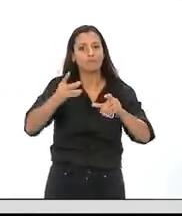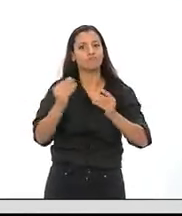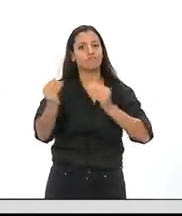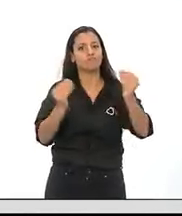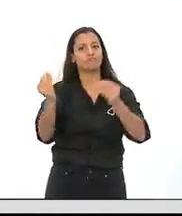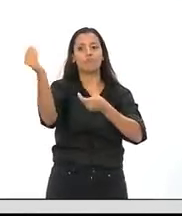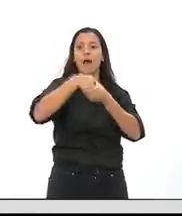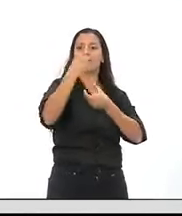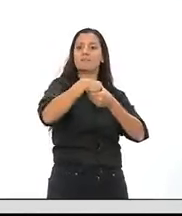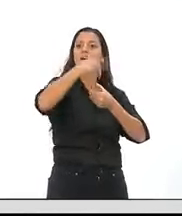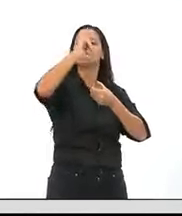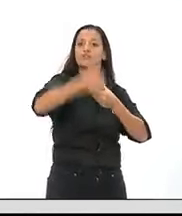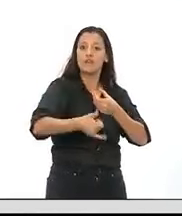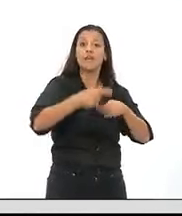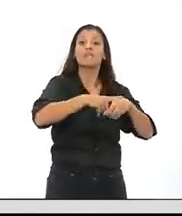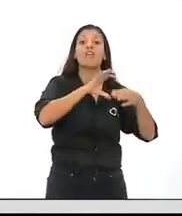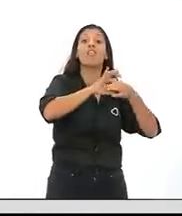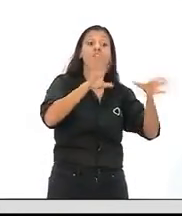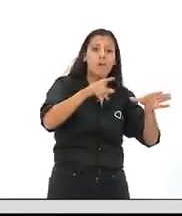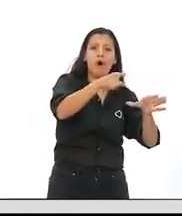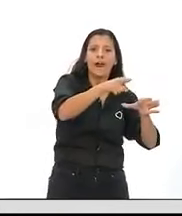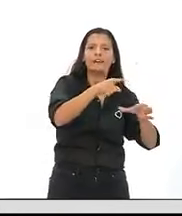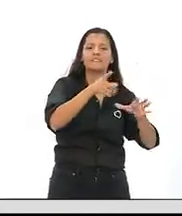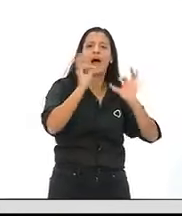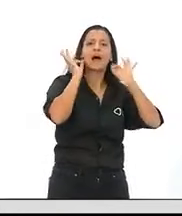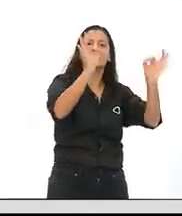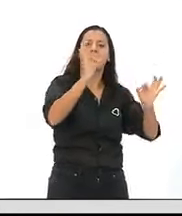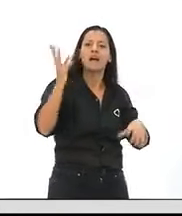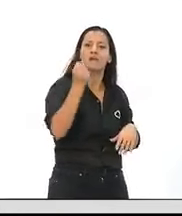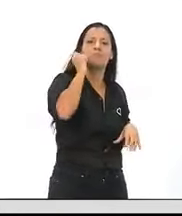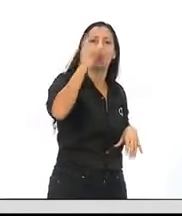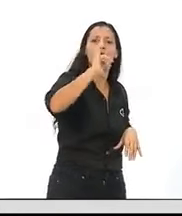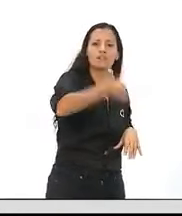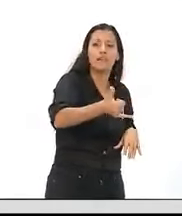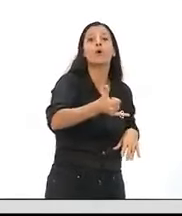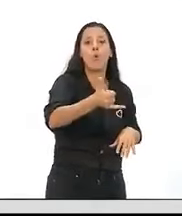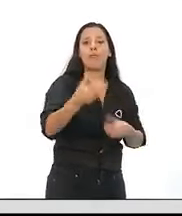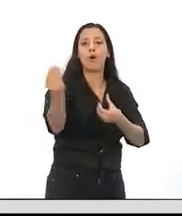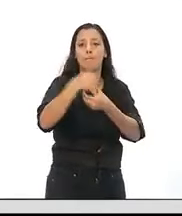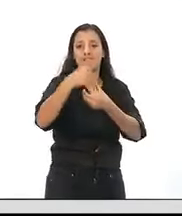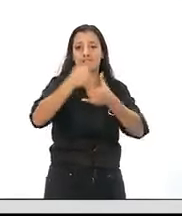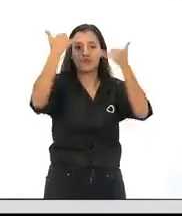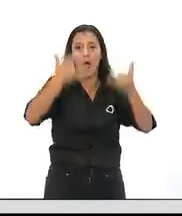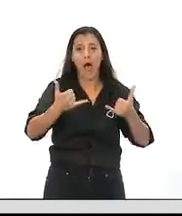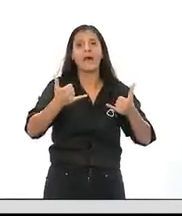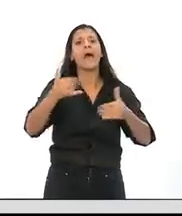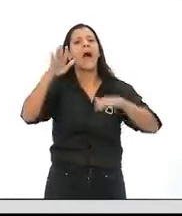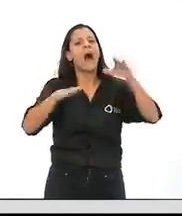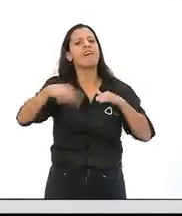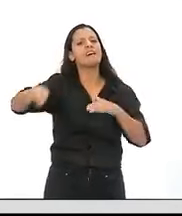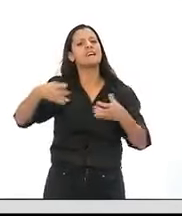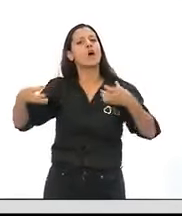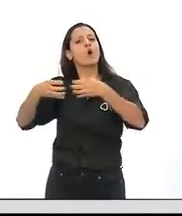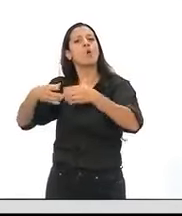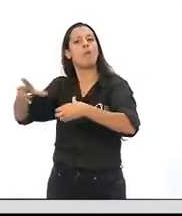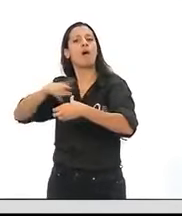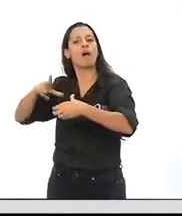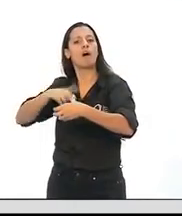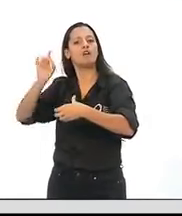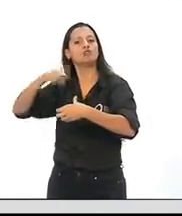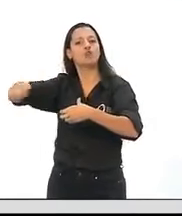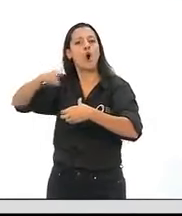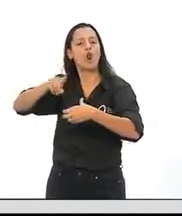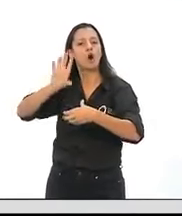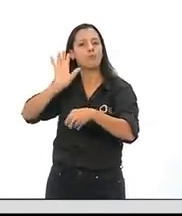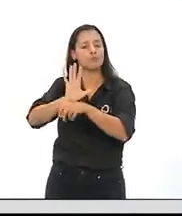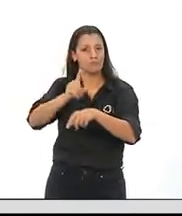Cuando la democracia es restringida, solamente hay un pequeño sector elitista. Cuando la democracia se